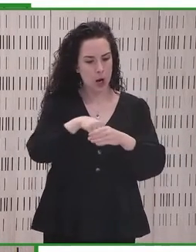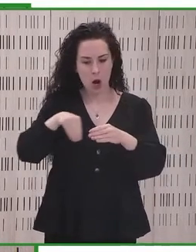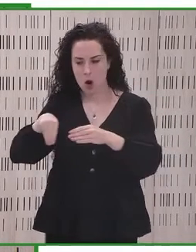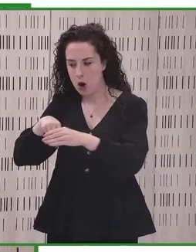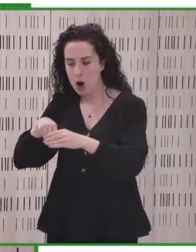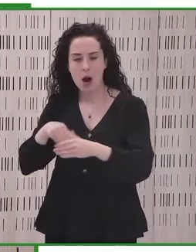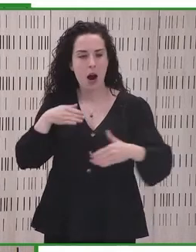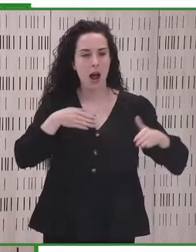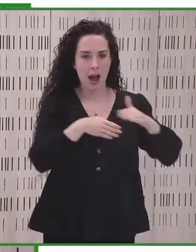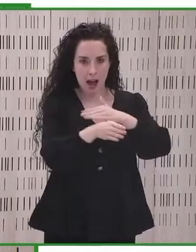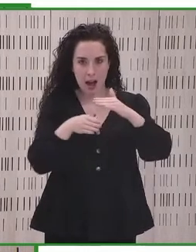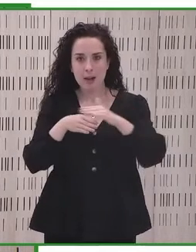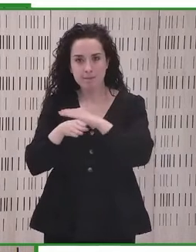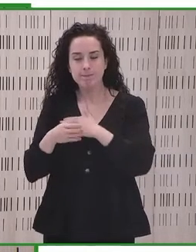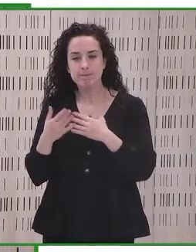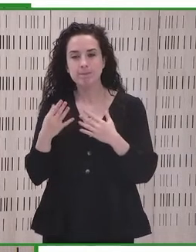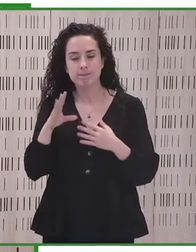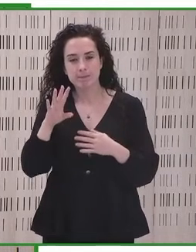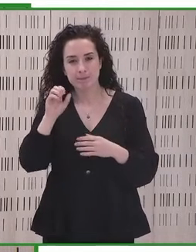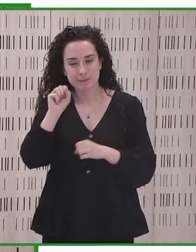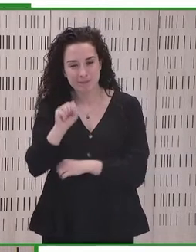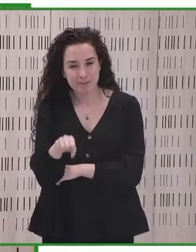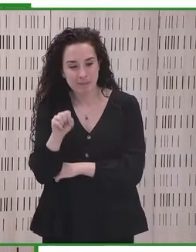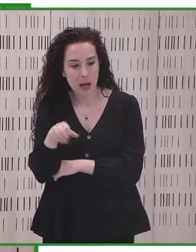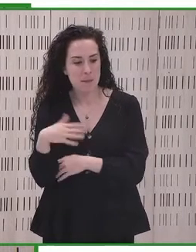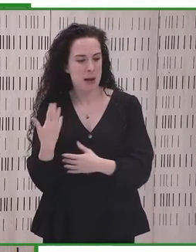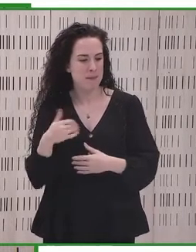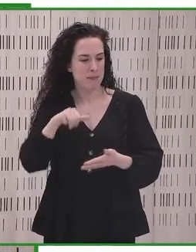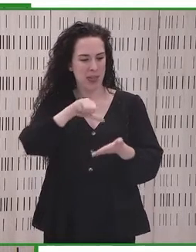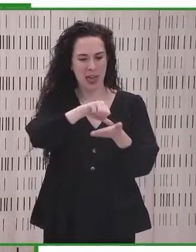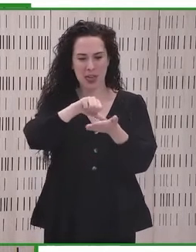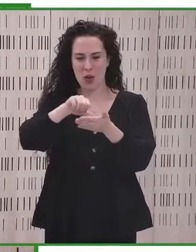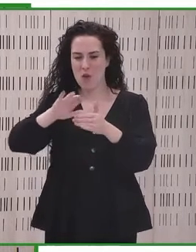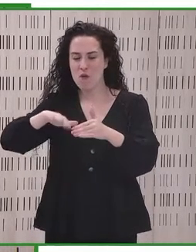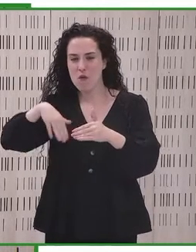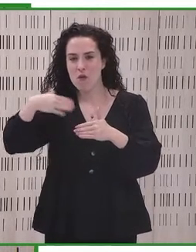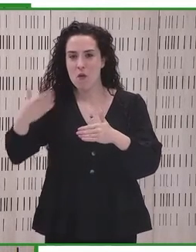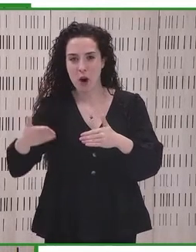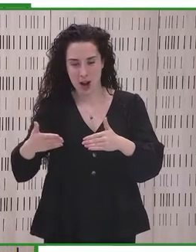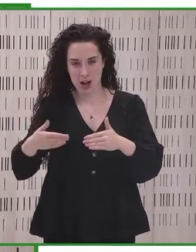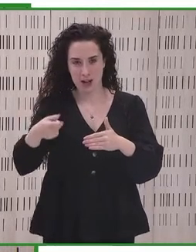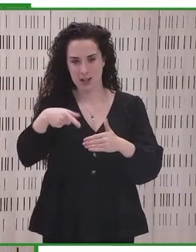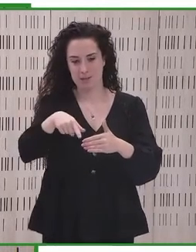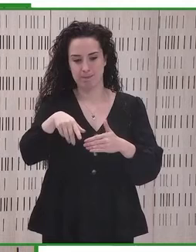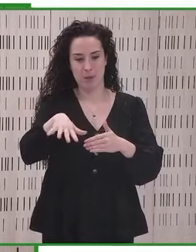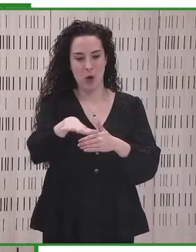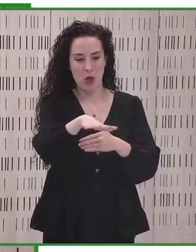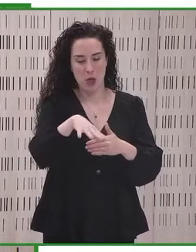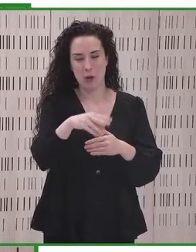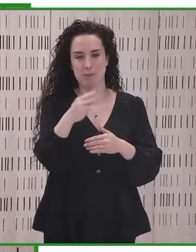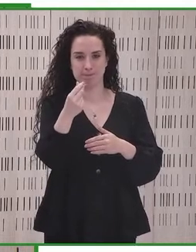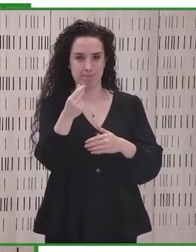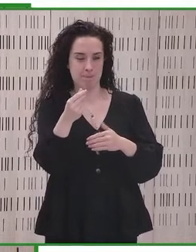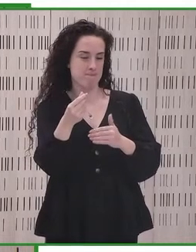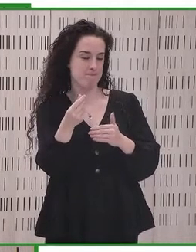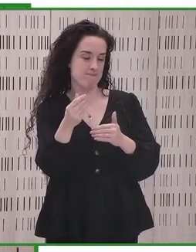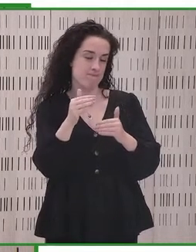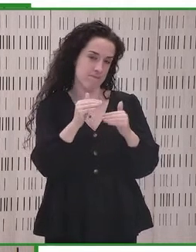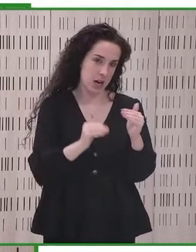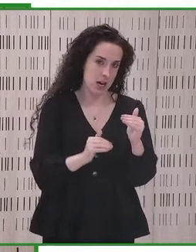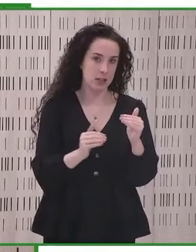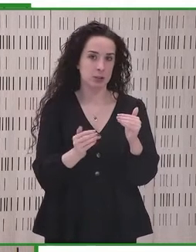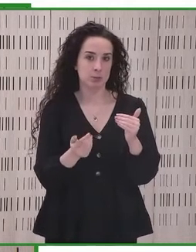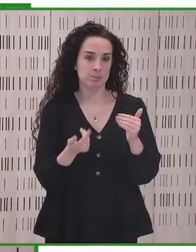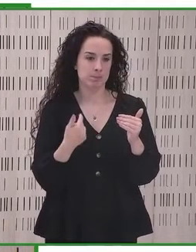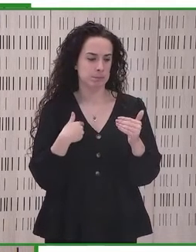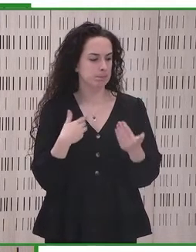accesibles, pero fuera de las ciudades donde a lo mejor el coste del suelo es menor, tengo que